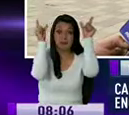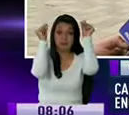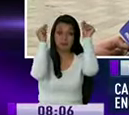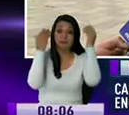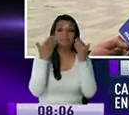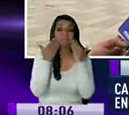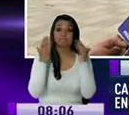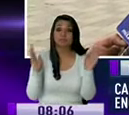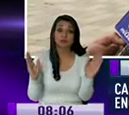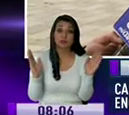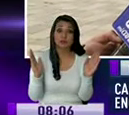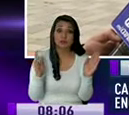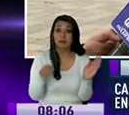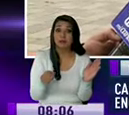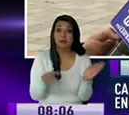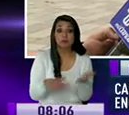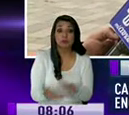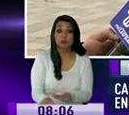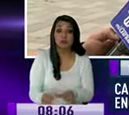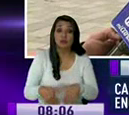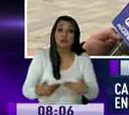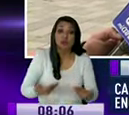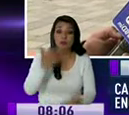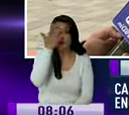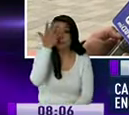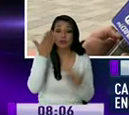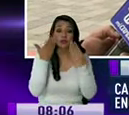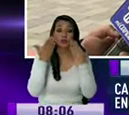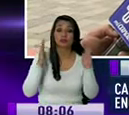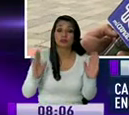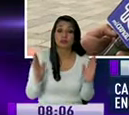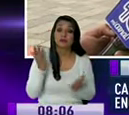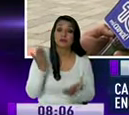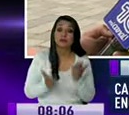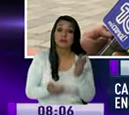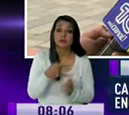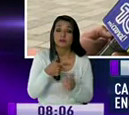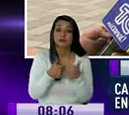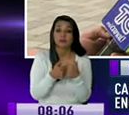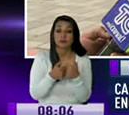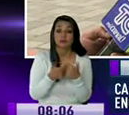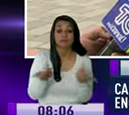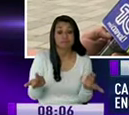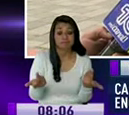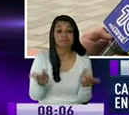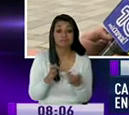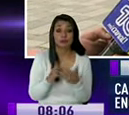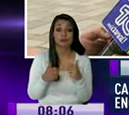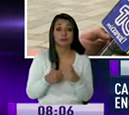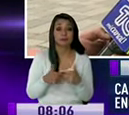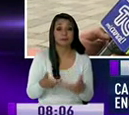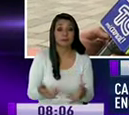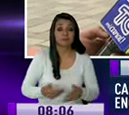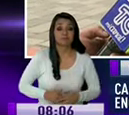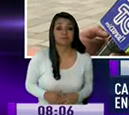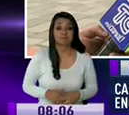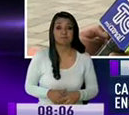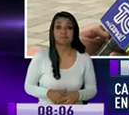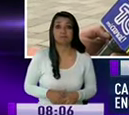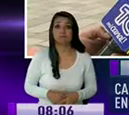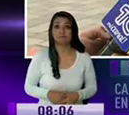sabemos por qué se partió y por qué fue la muerte. Aparentemente, el femicidio y la violencia, repito, nos gana.